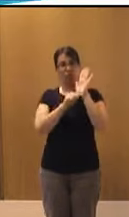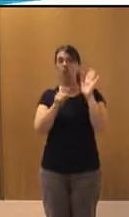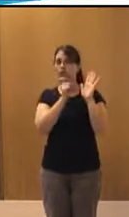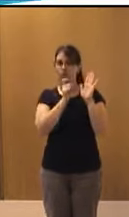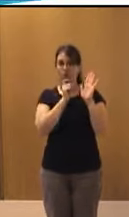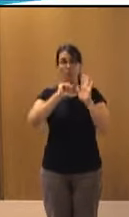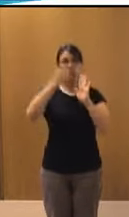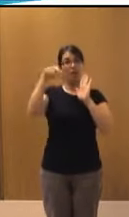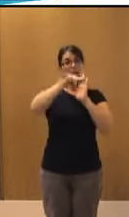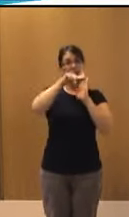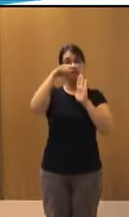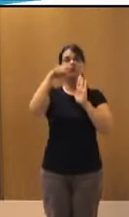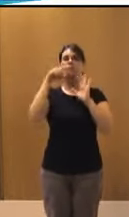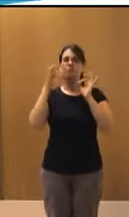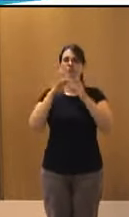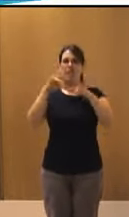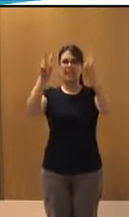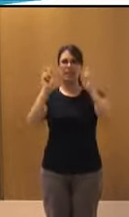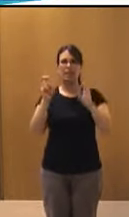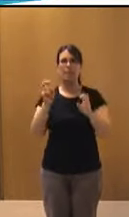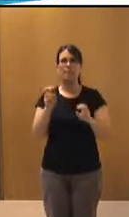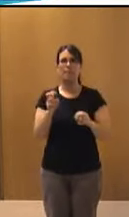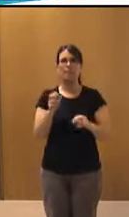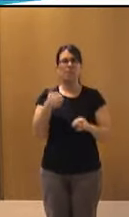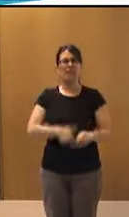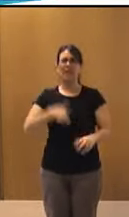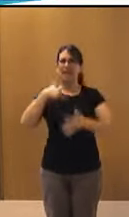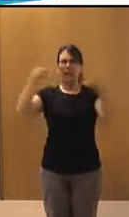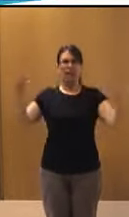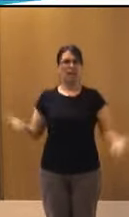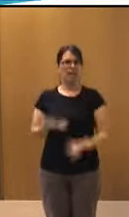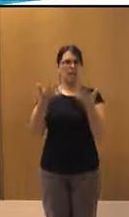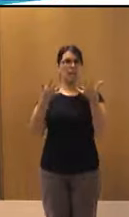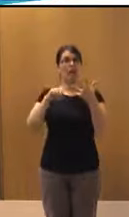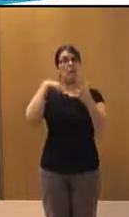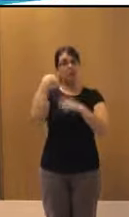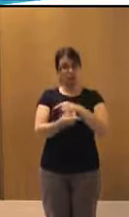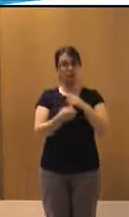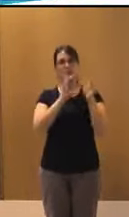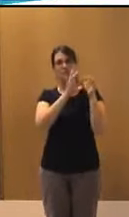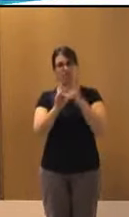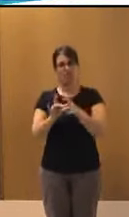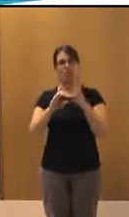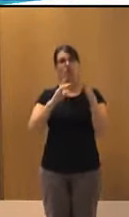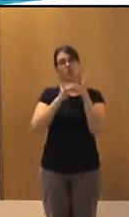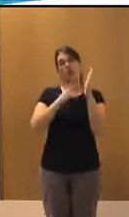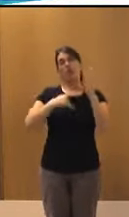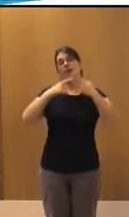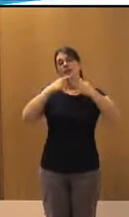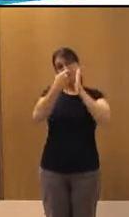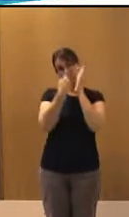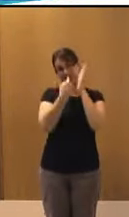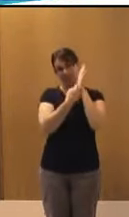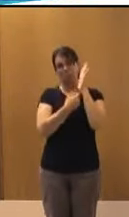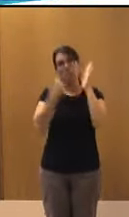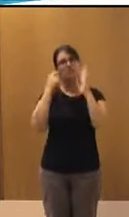un tema, pues, muy general para luego dar pie a las siguientes partes que son mucho